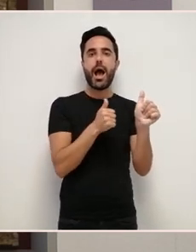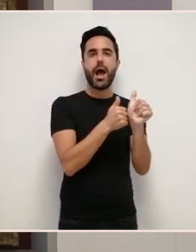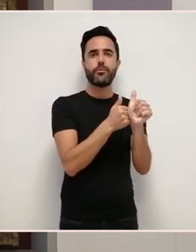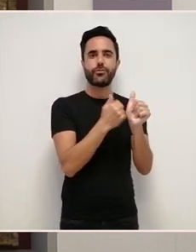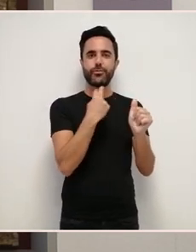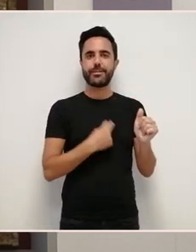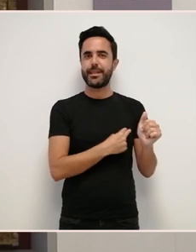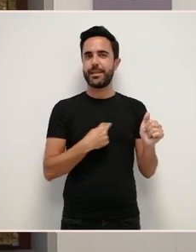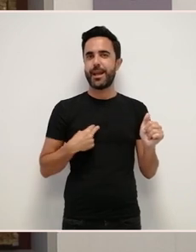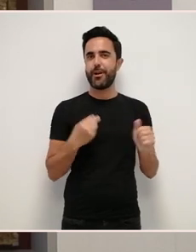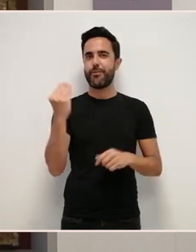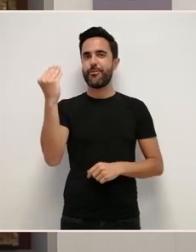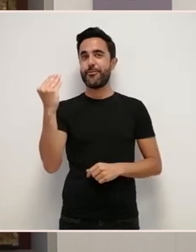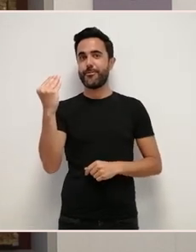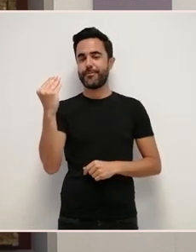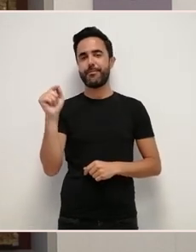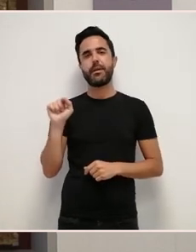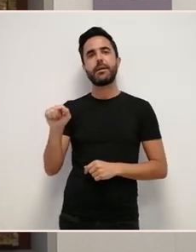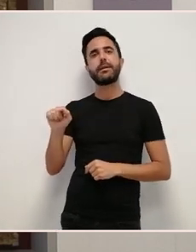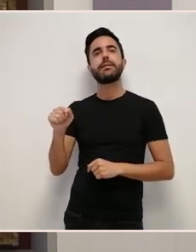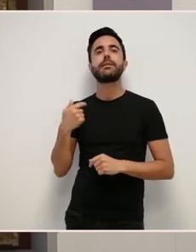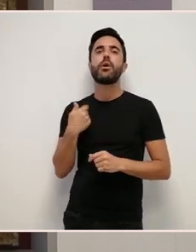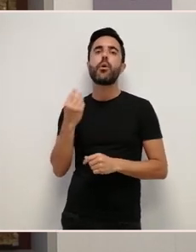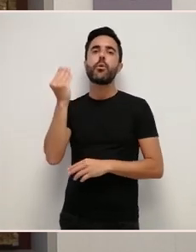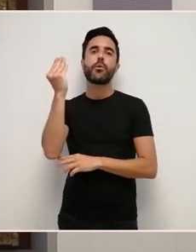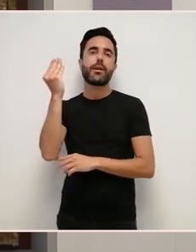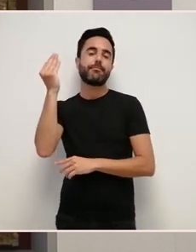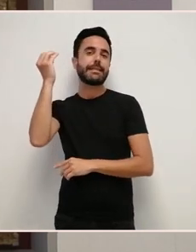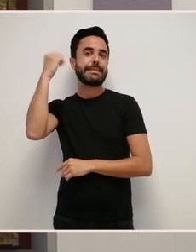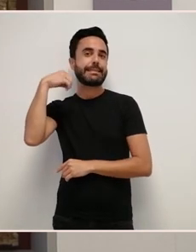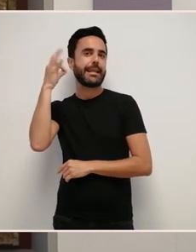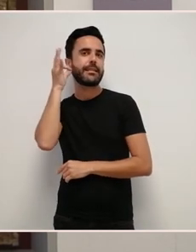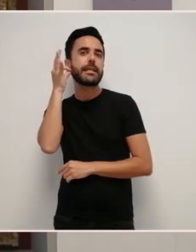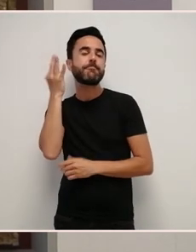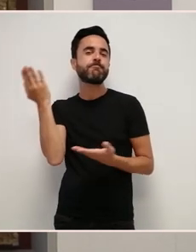E a sexta imaxe corresponderíase cunha santa sen identificar